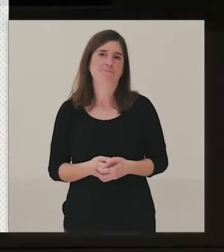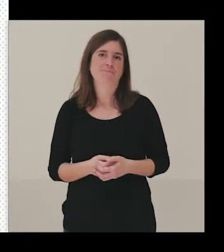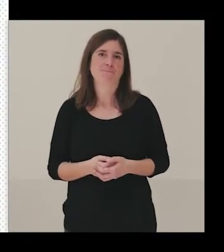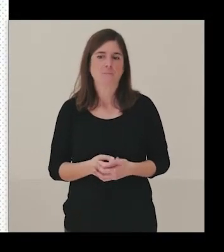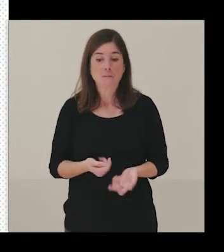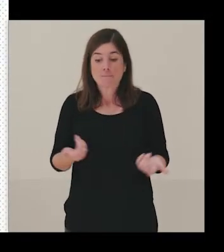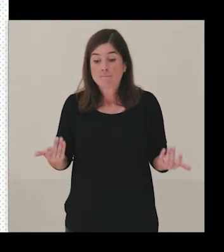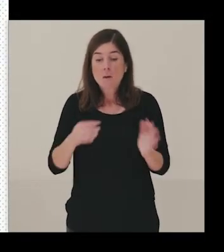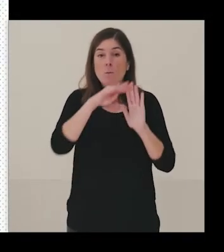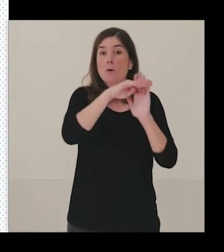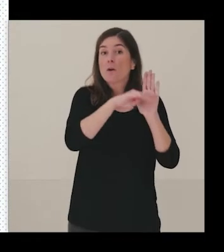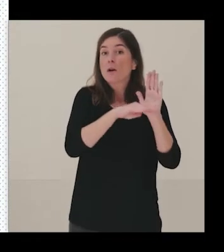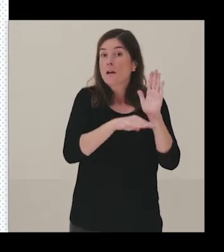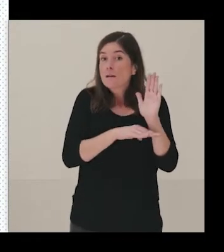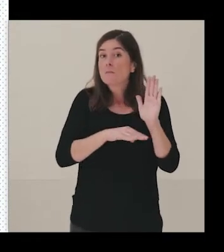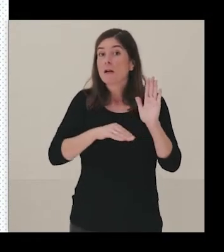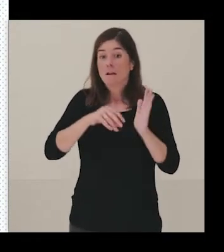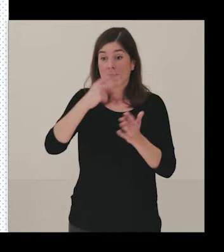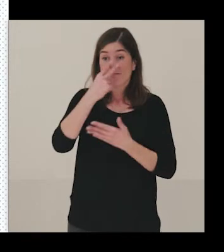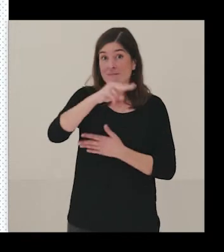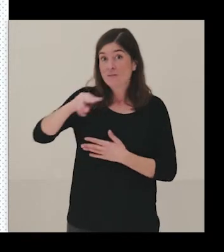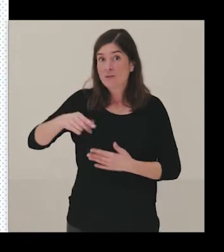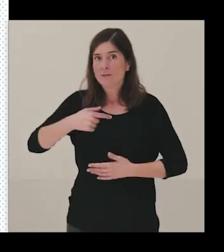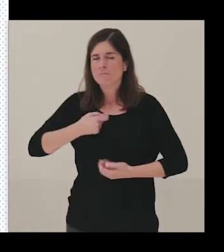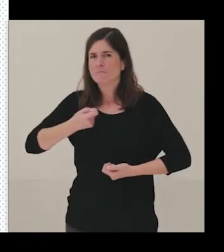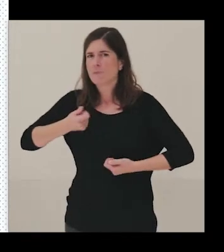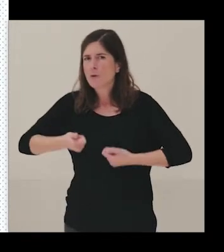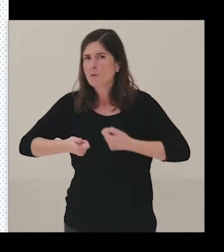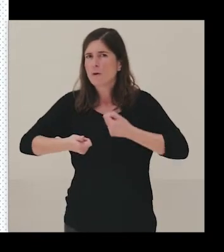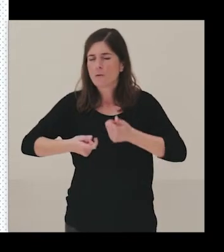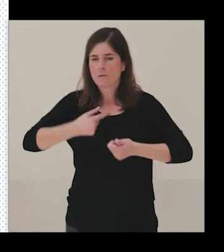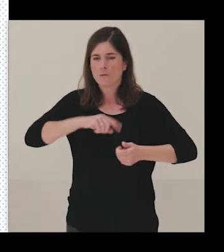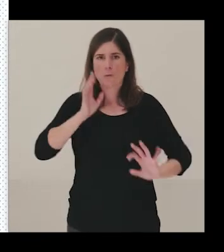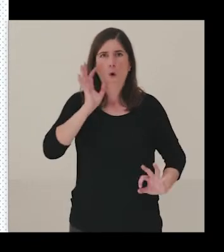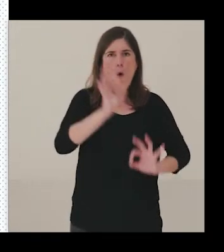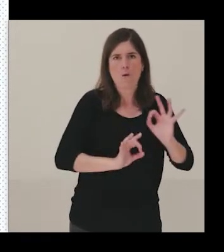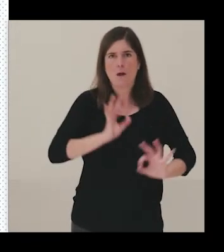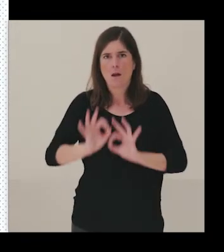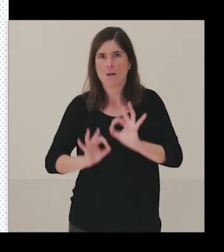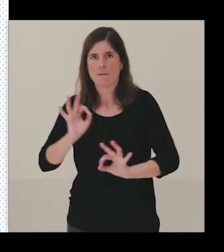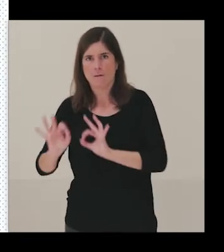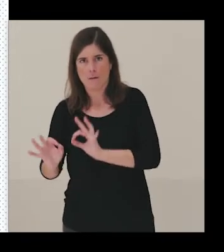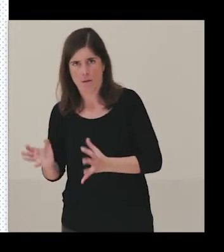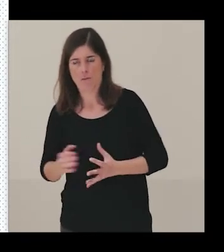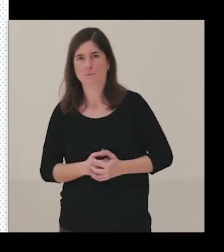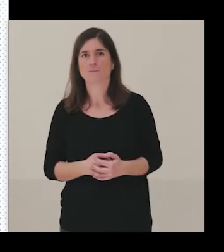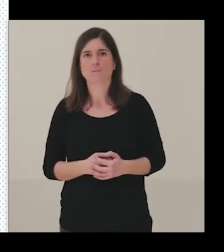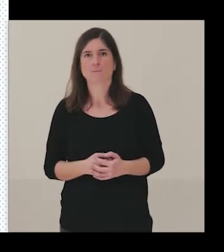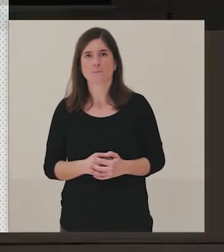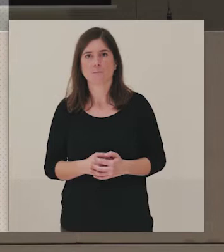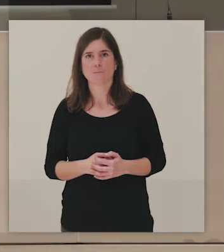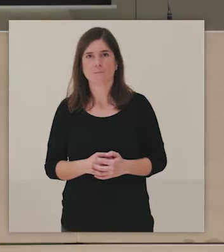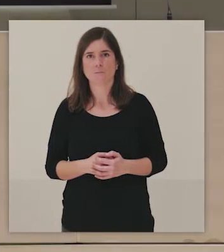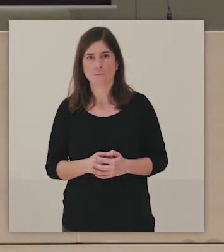Poco a poco hemos ido organizando los programas y vais a ver ahora mismo cómo estamos. Hemos